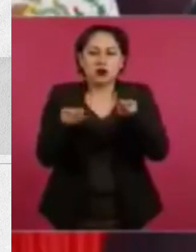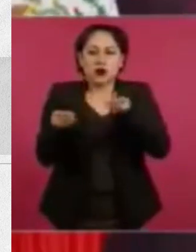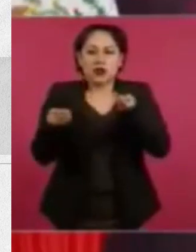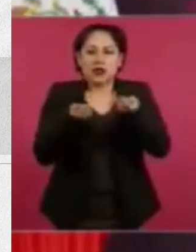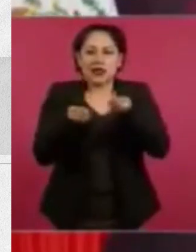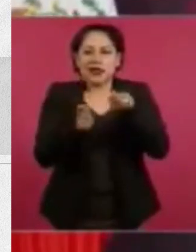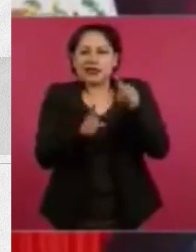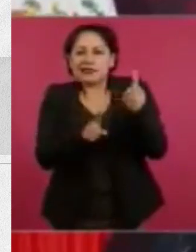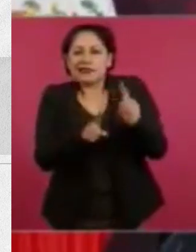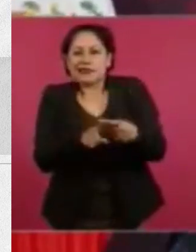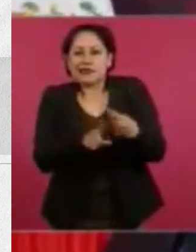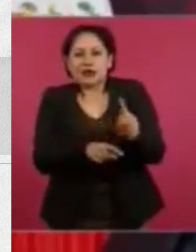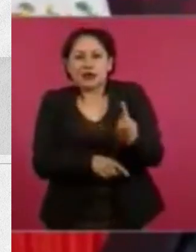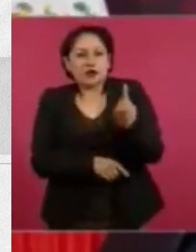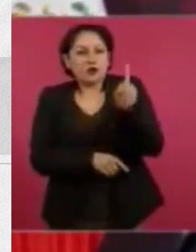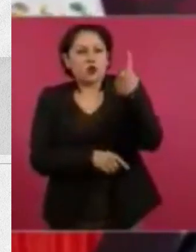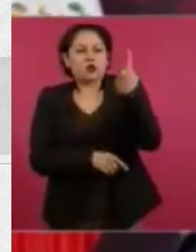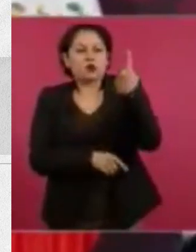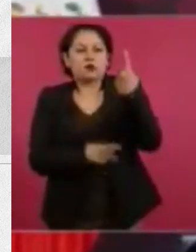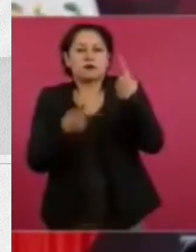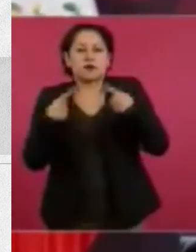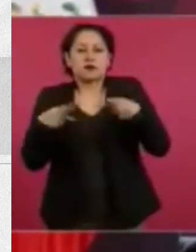y mantenerse en el poder.